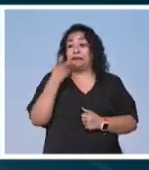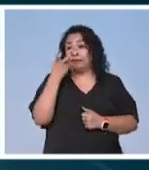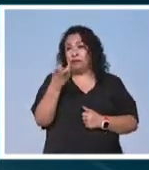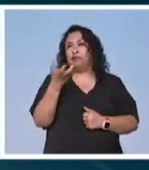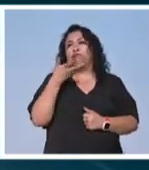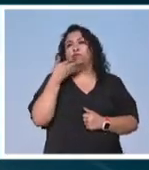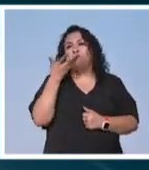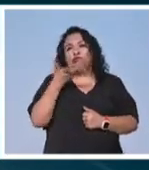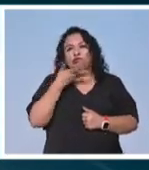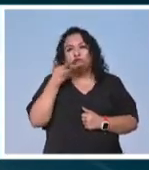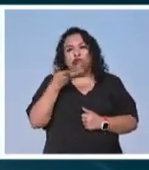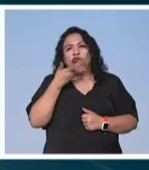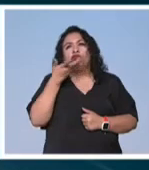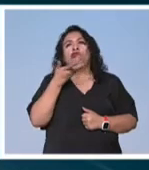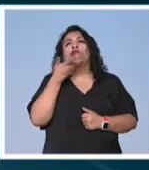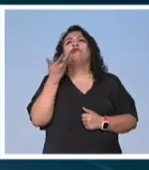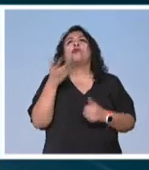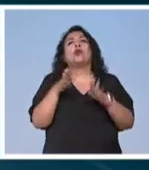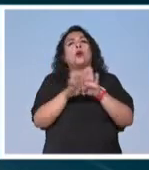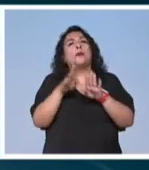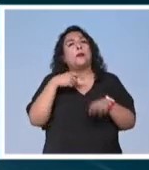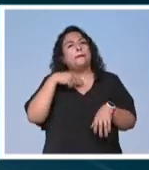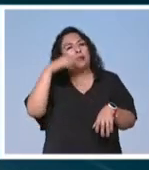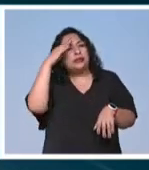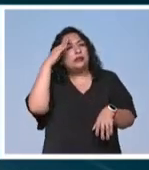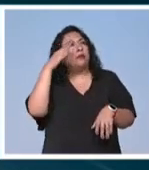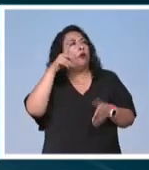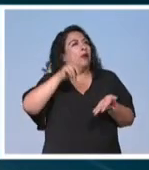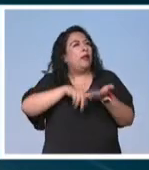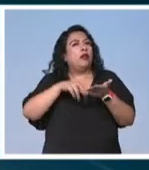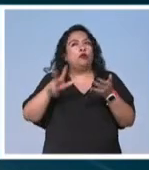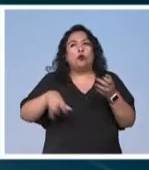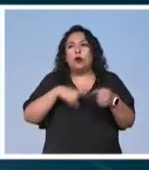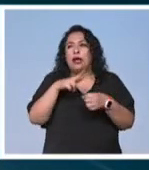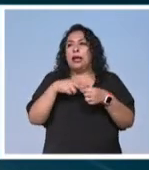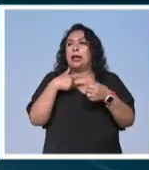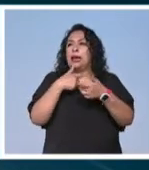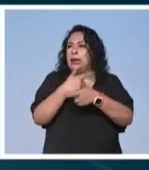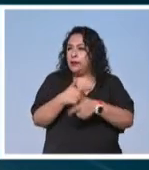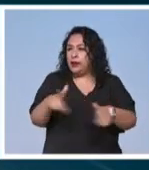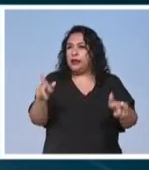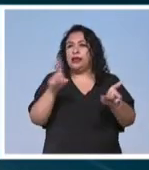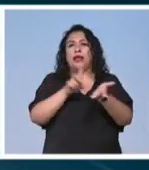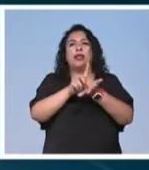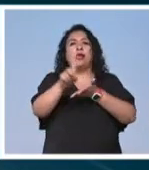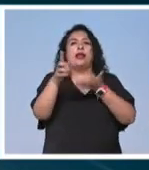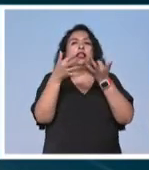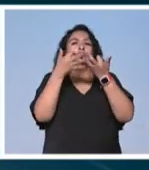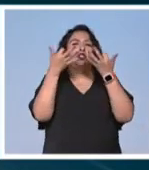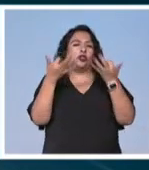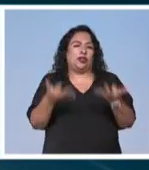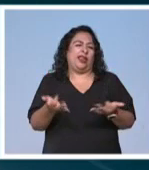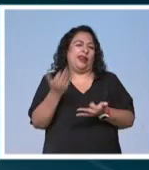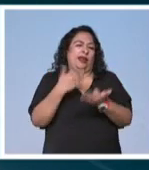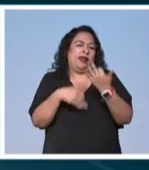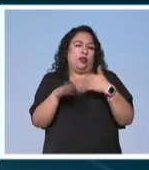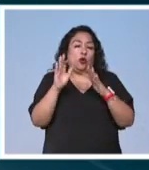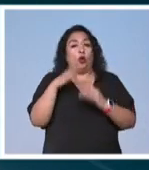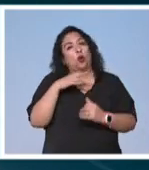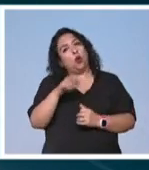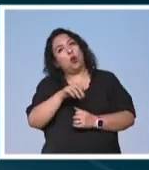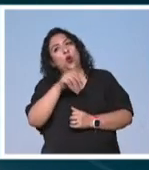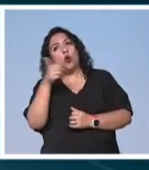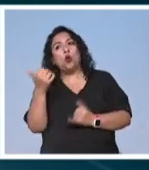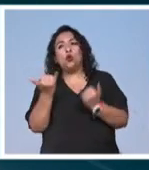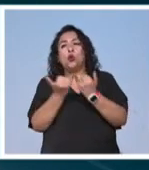desde el ritual, desde cómo pensamos desde la naturaleza, la libertad, el derecho de la tierra y toda esta parte, pero por otra